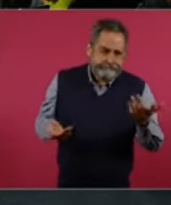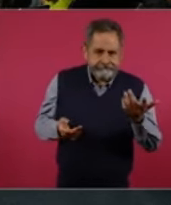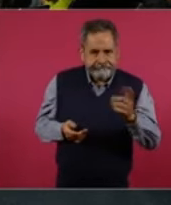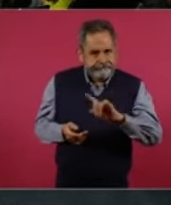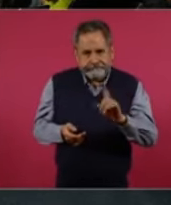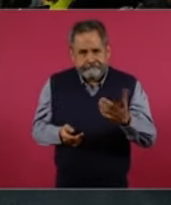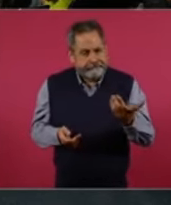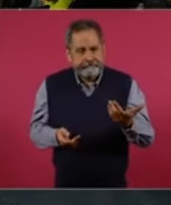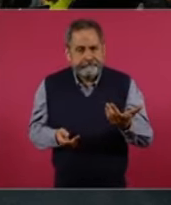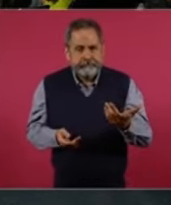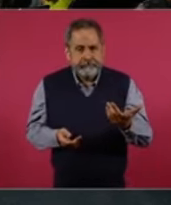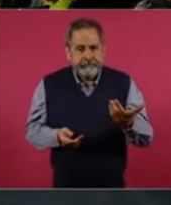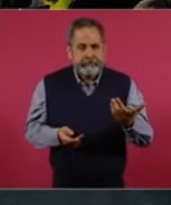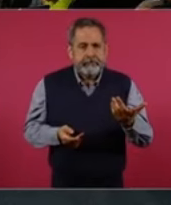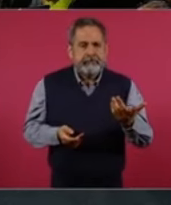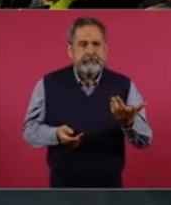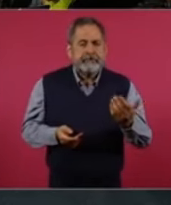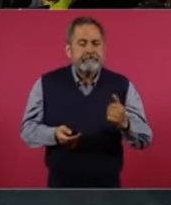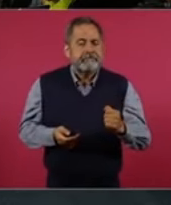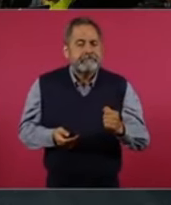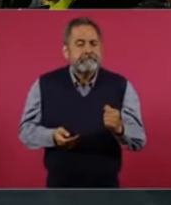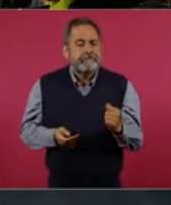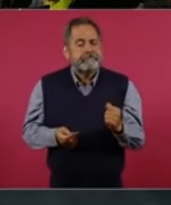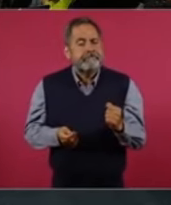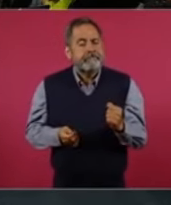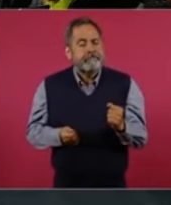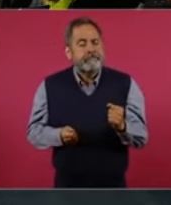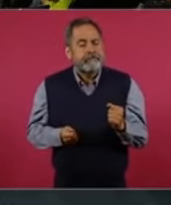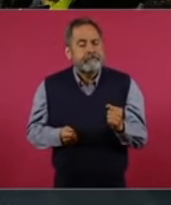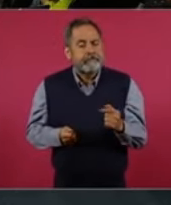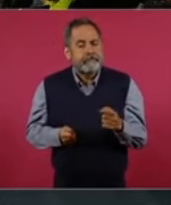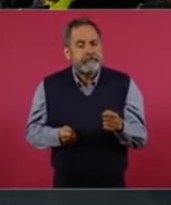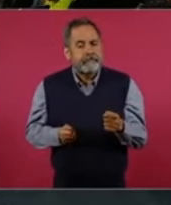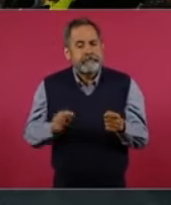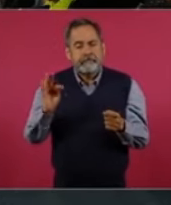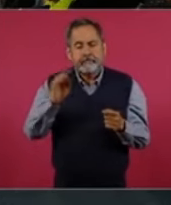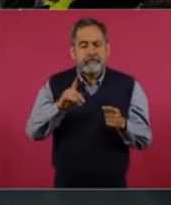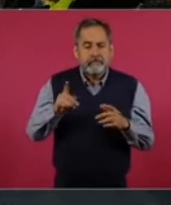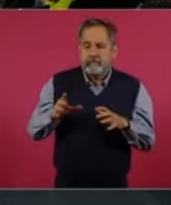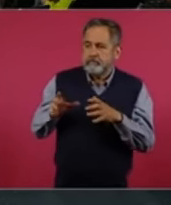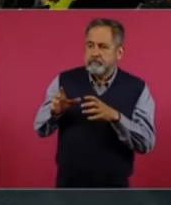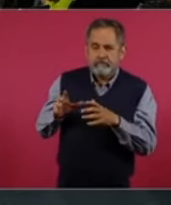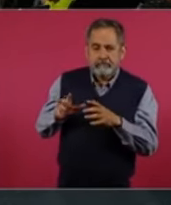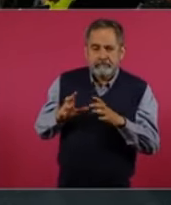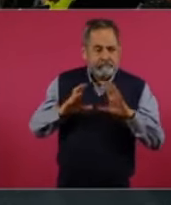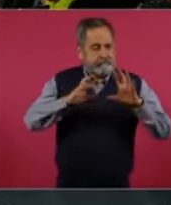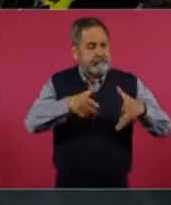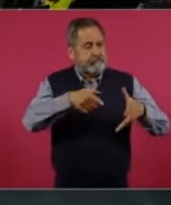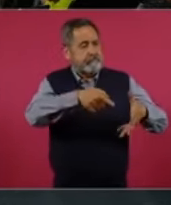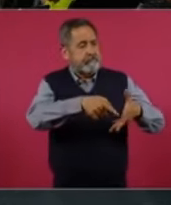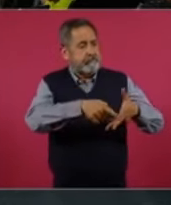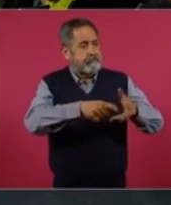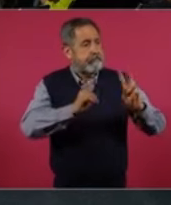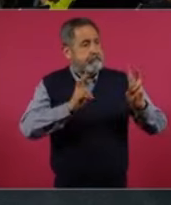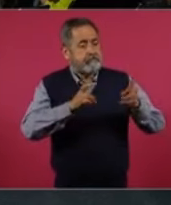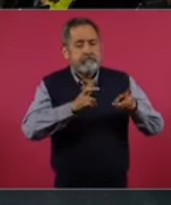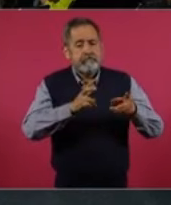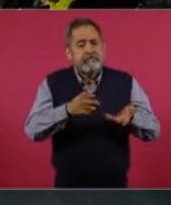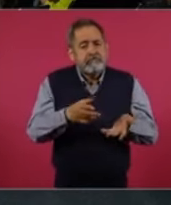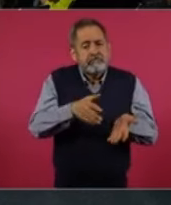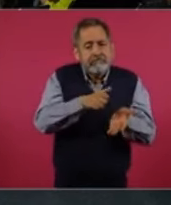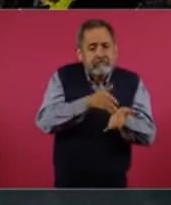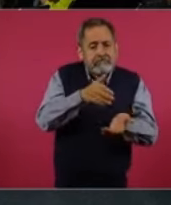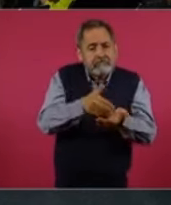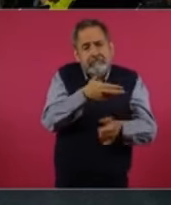se conciben como aparatos burocráticos